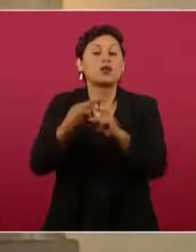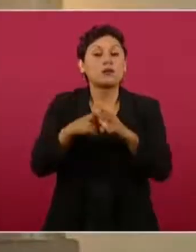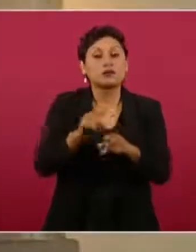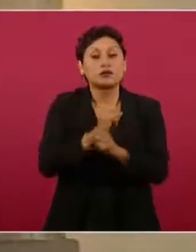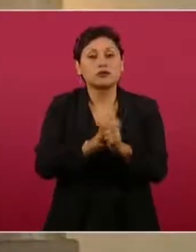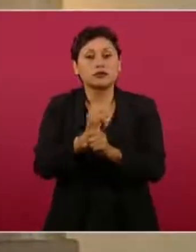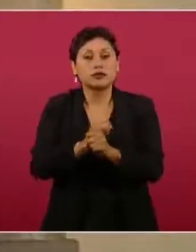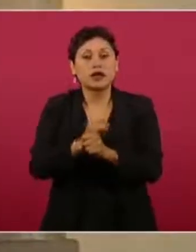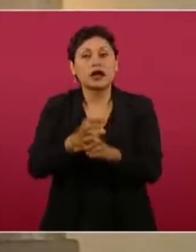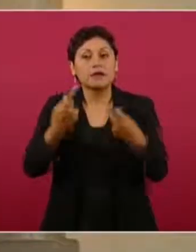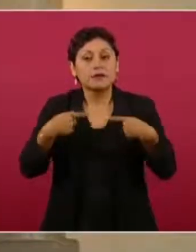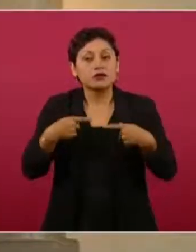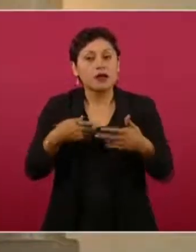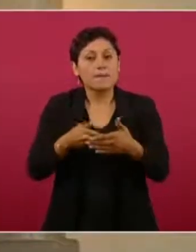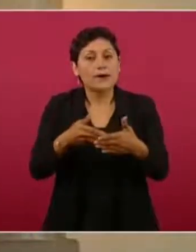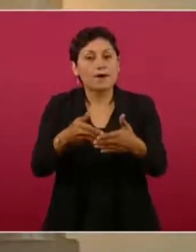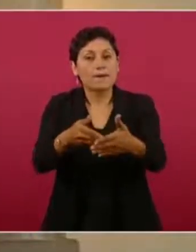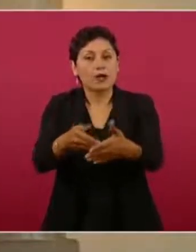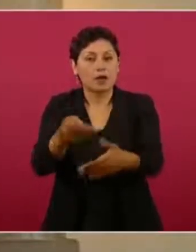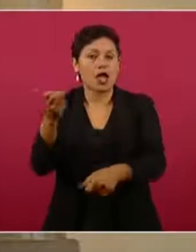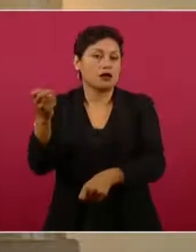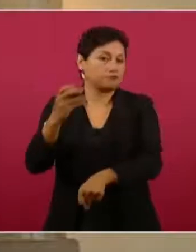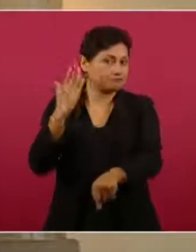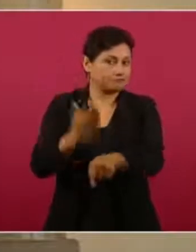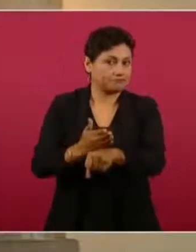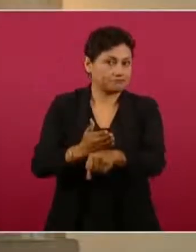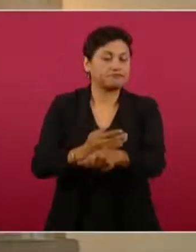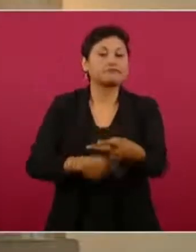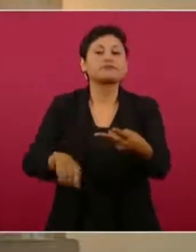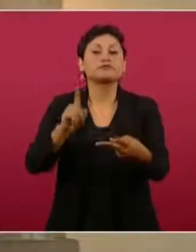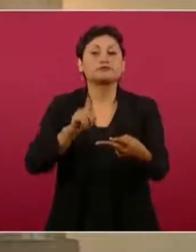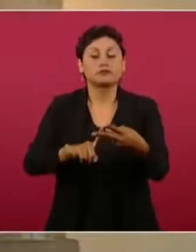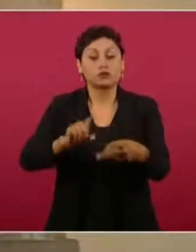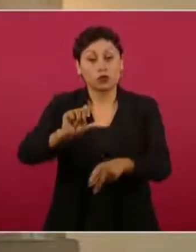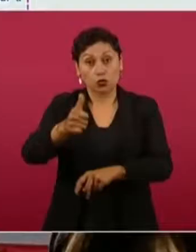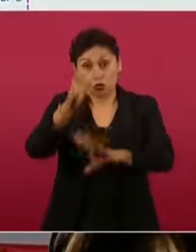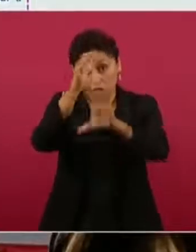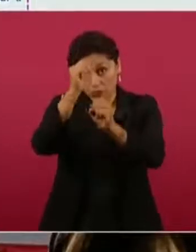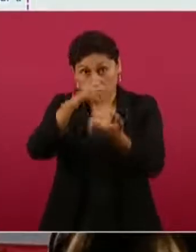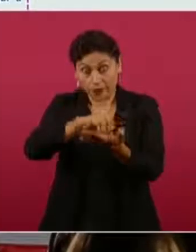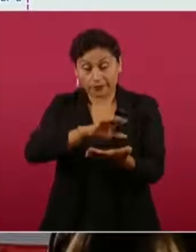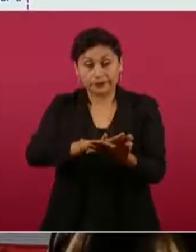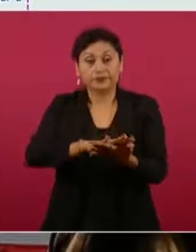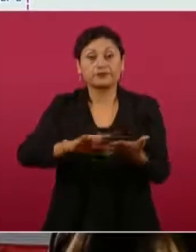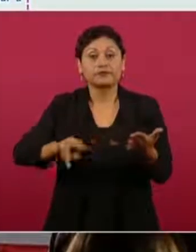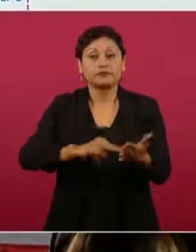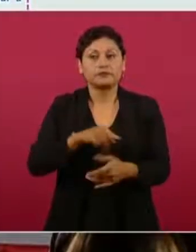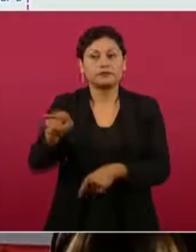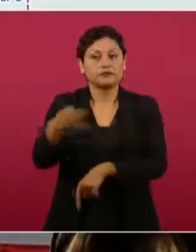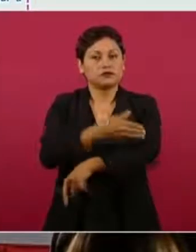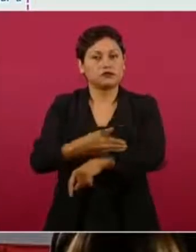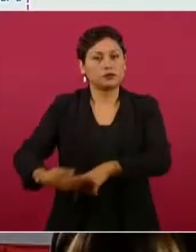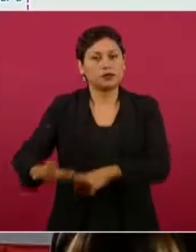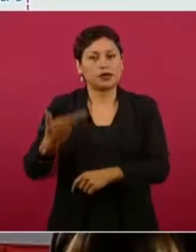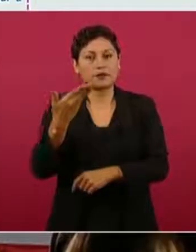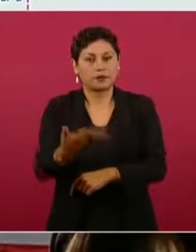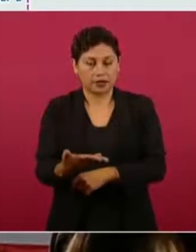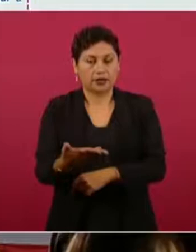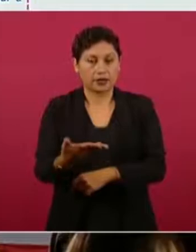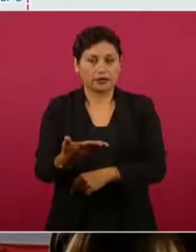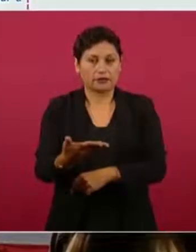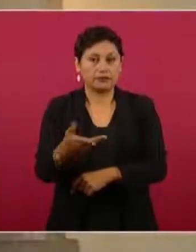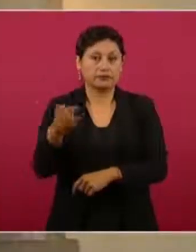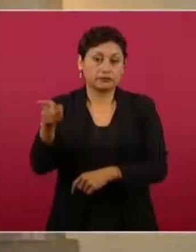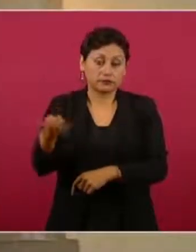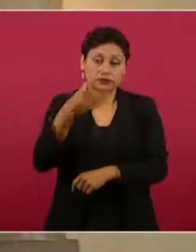investigación. Y la segunda, y por petición de la familia, es decir, por petición